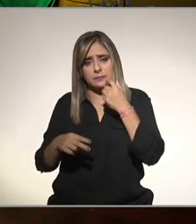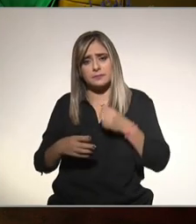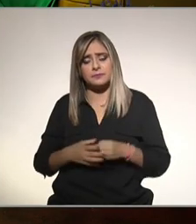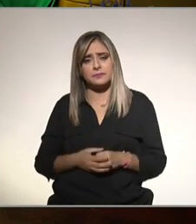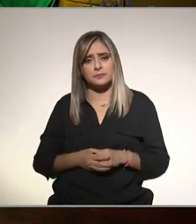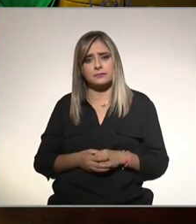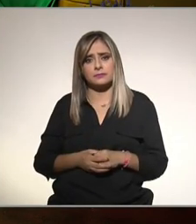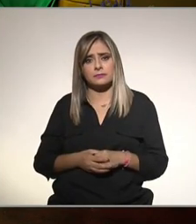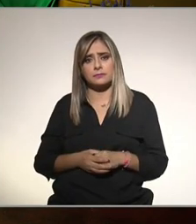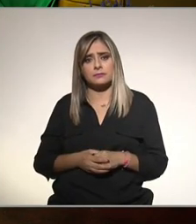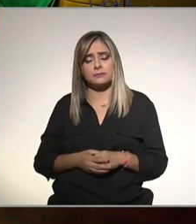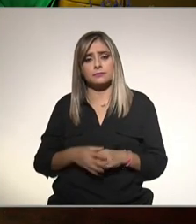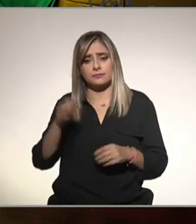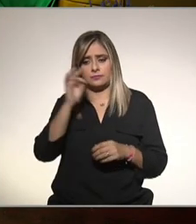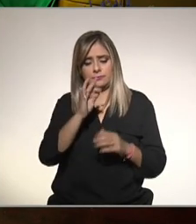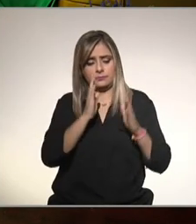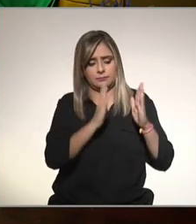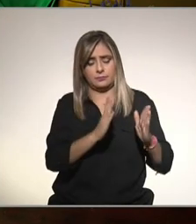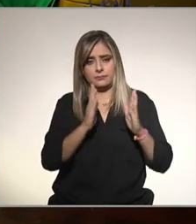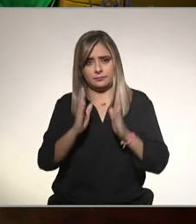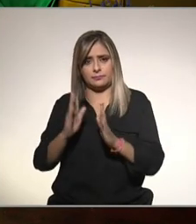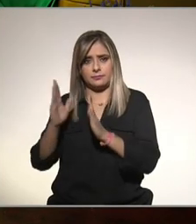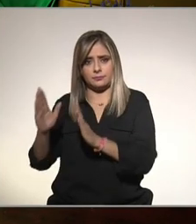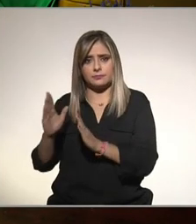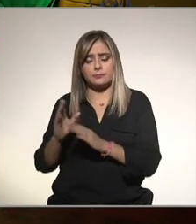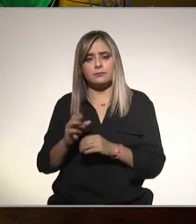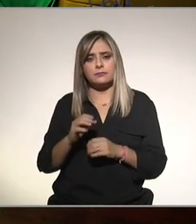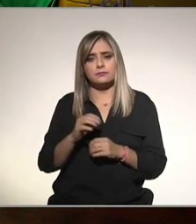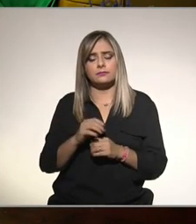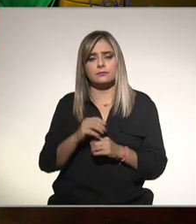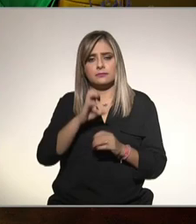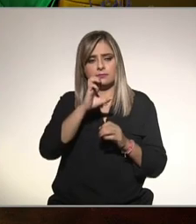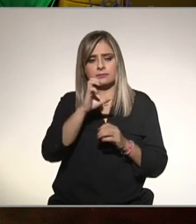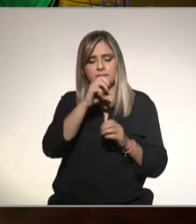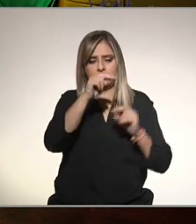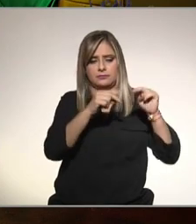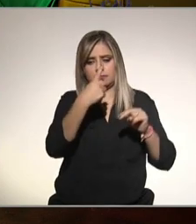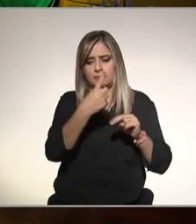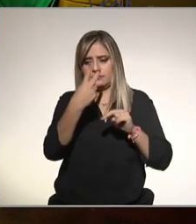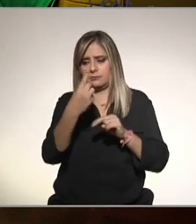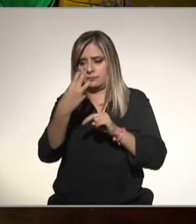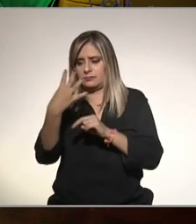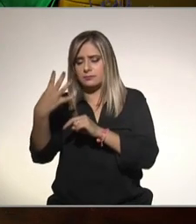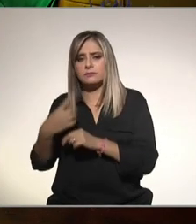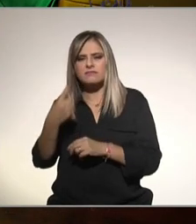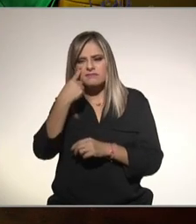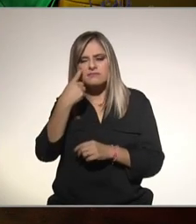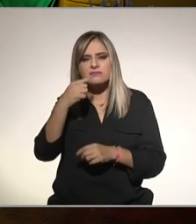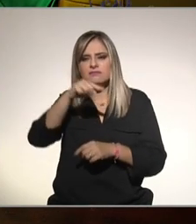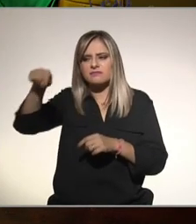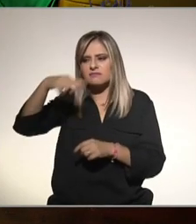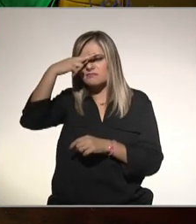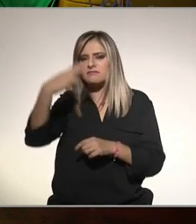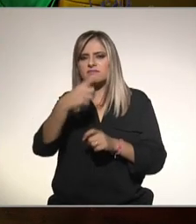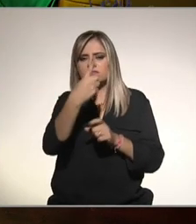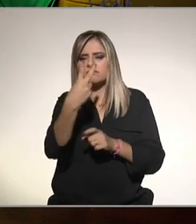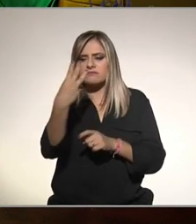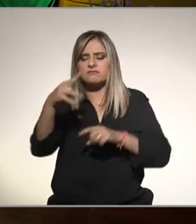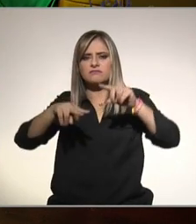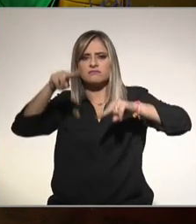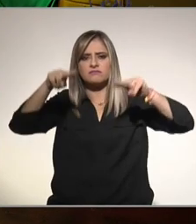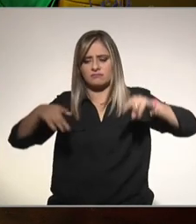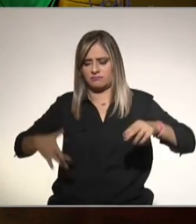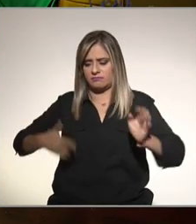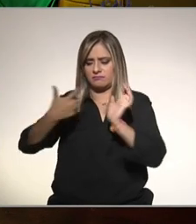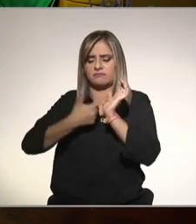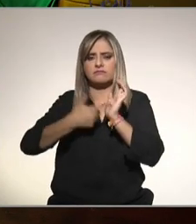si la fuéramos a clasificar en etapas que ustedes la clasifican cuál es la más común que encontramos en la población general aquí